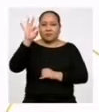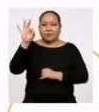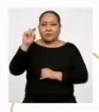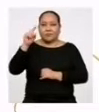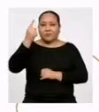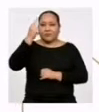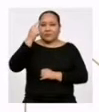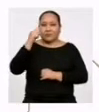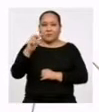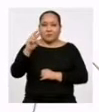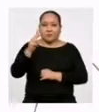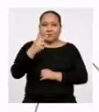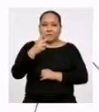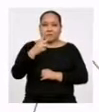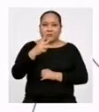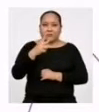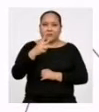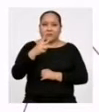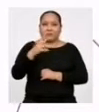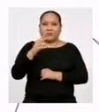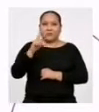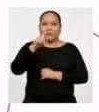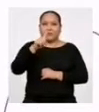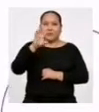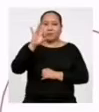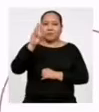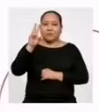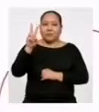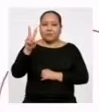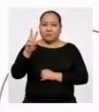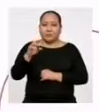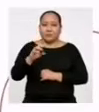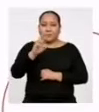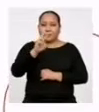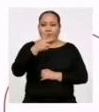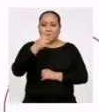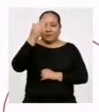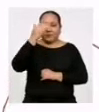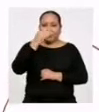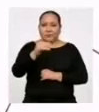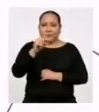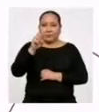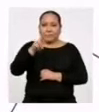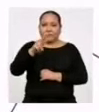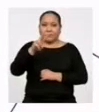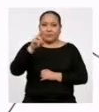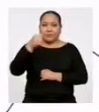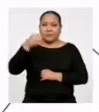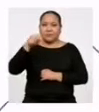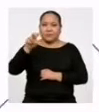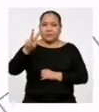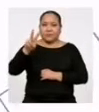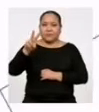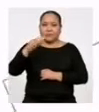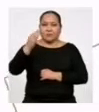el primer intervalo, en el segundo 172, luego 212,